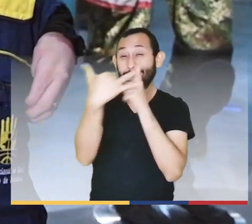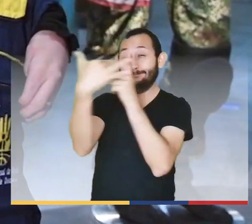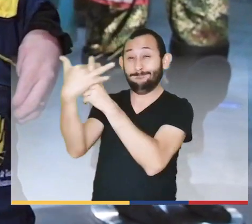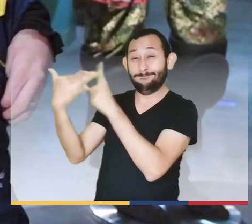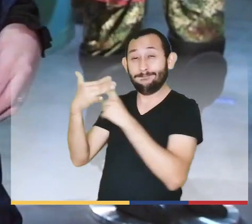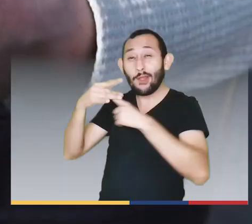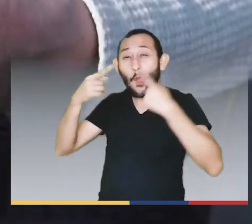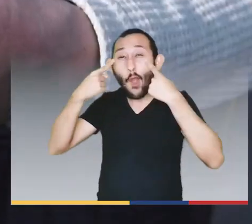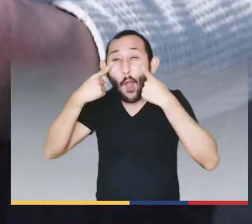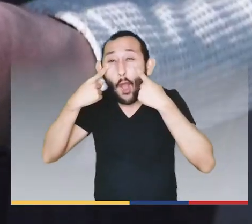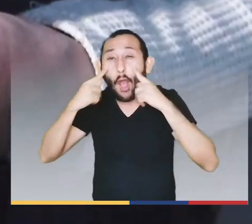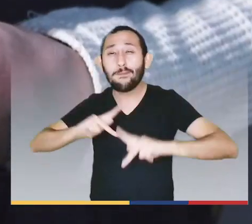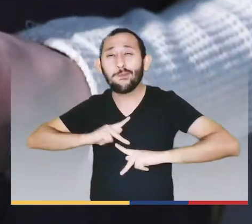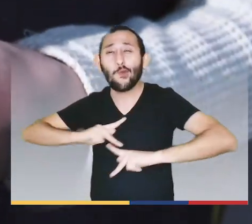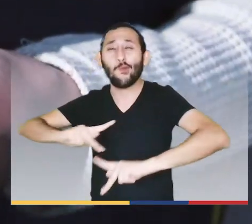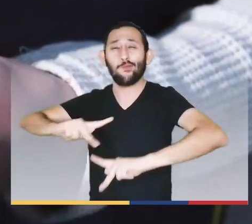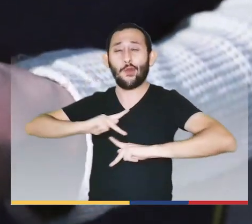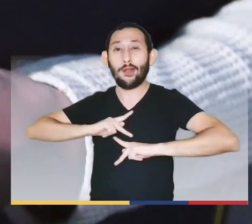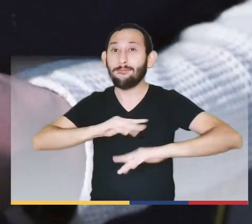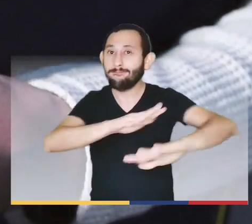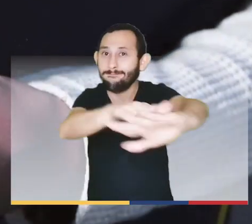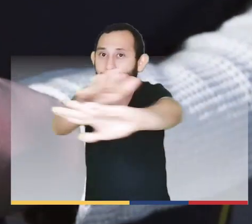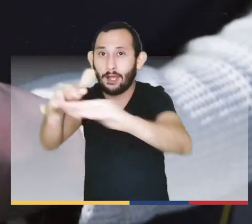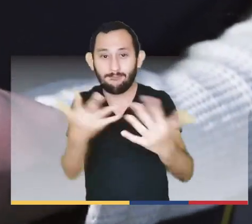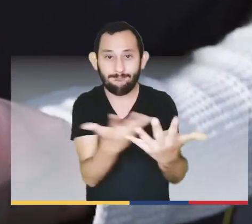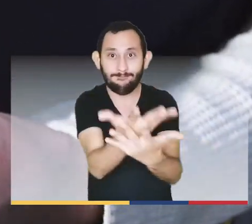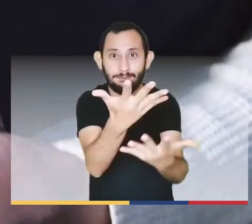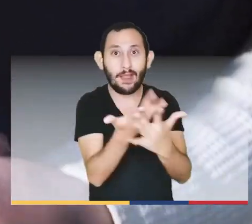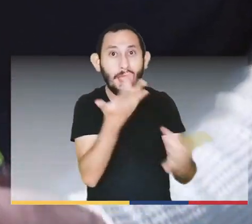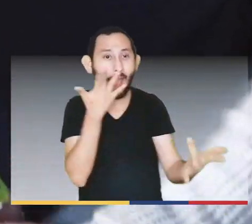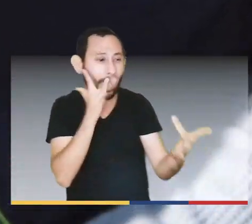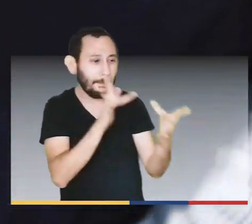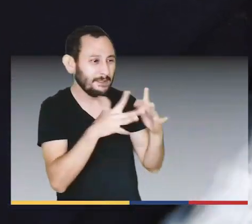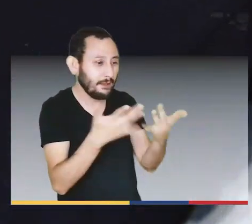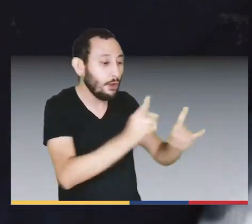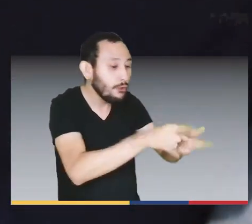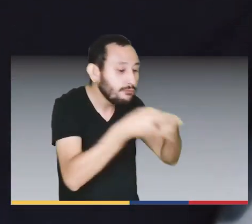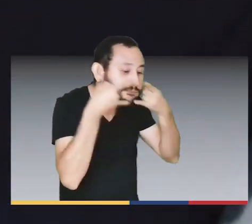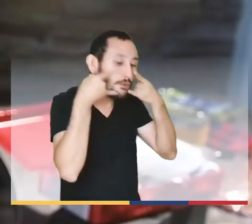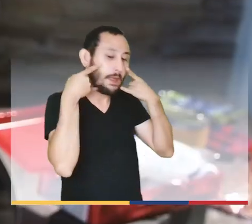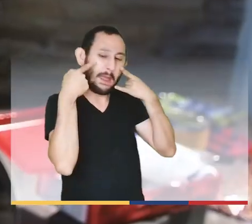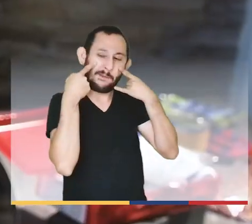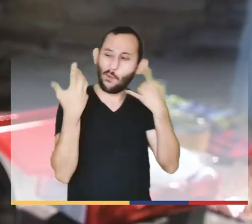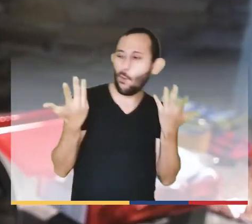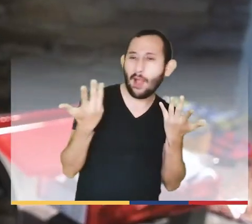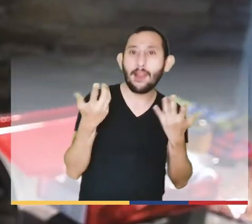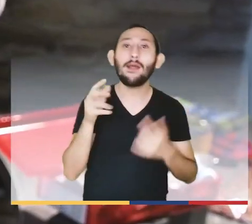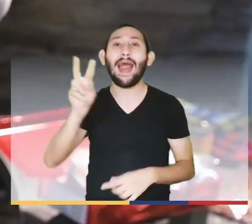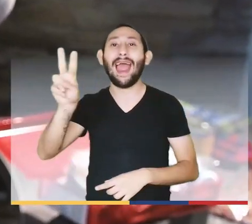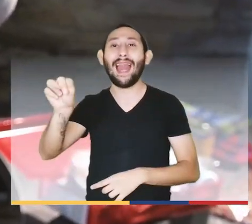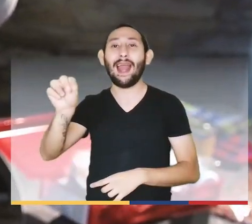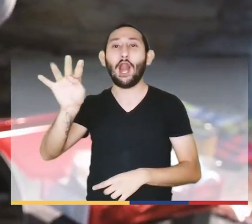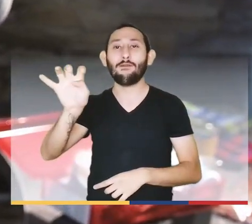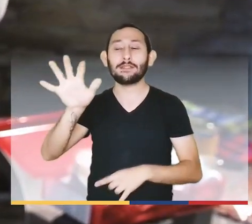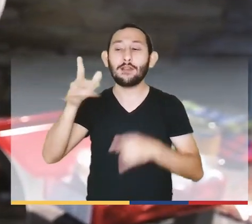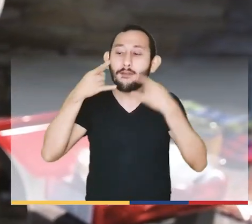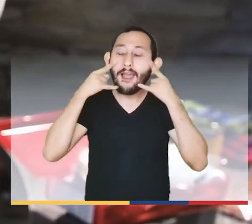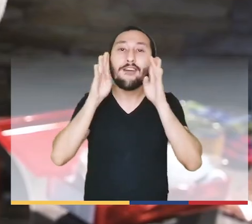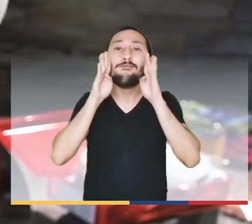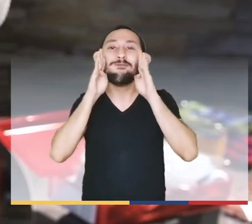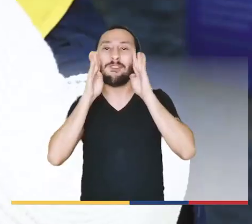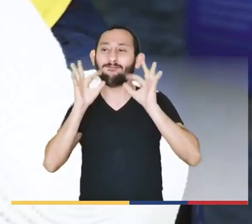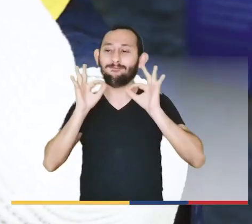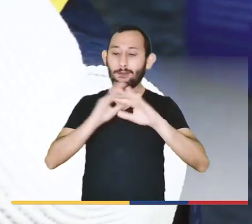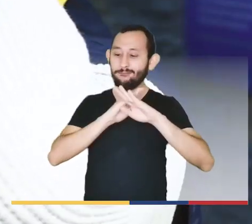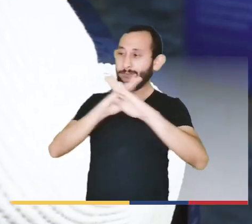como ceniza, humo y gases. Por eso la recomendación es usar tapabocas N95 que puede filtrar las